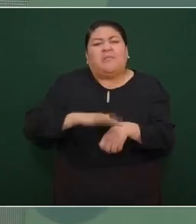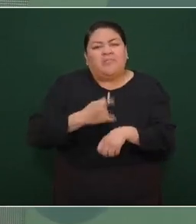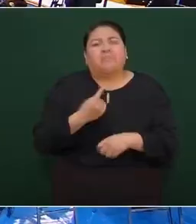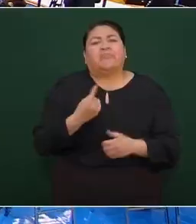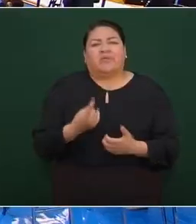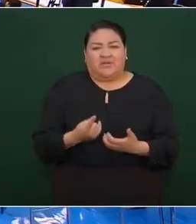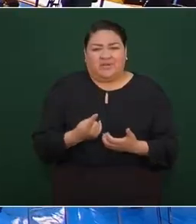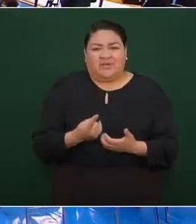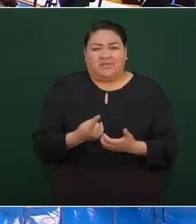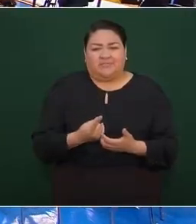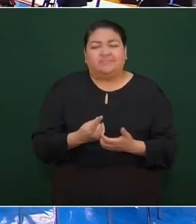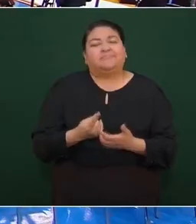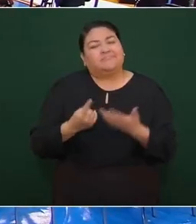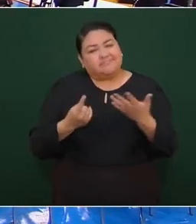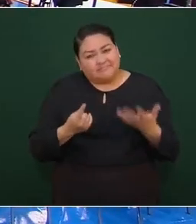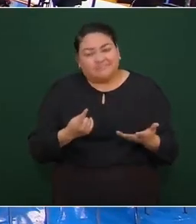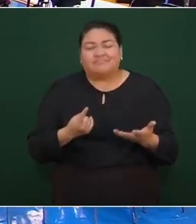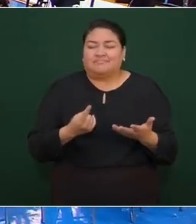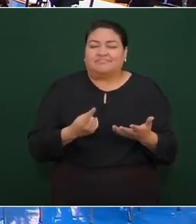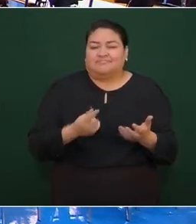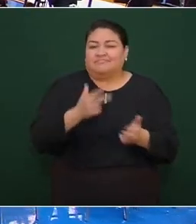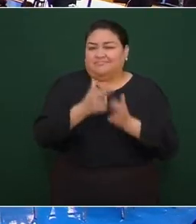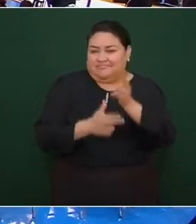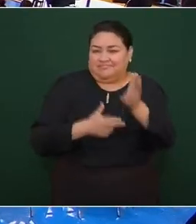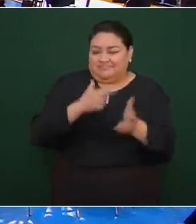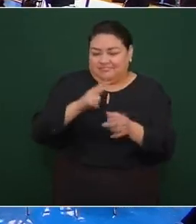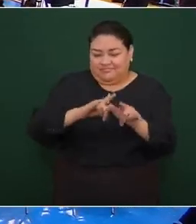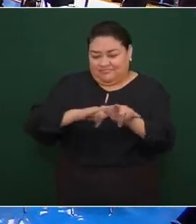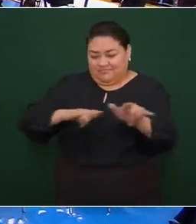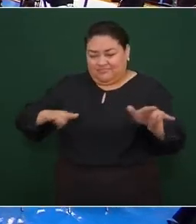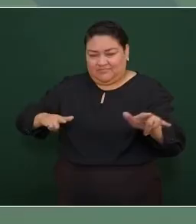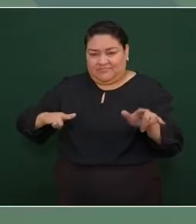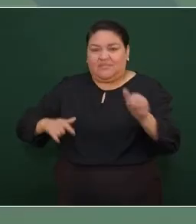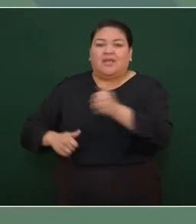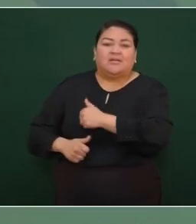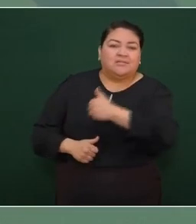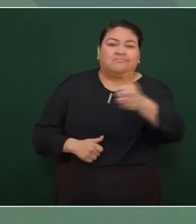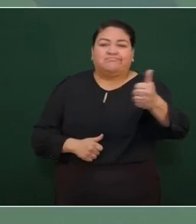porque es transporte